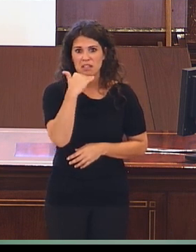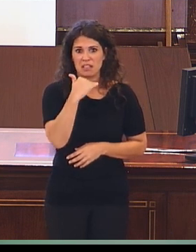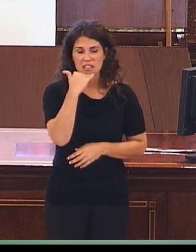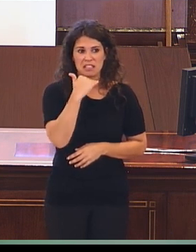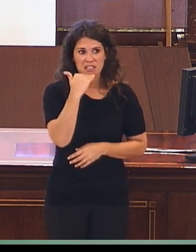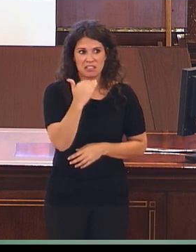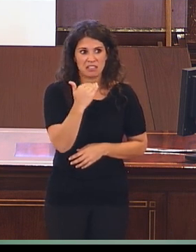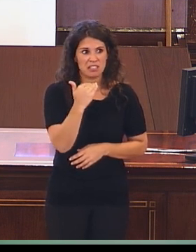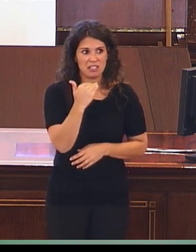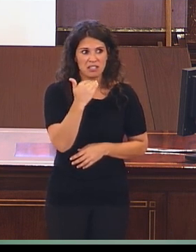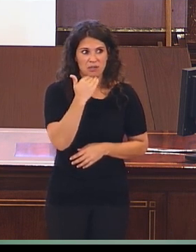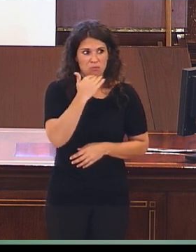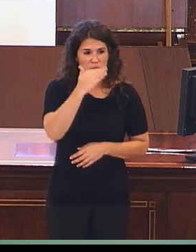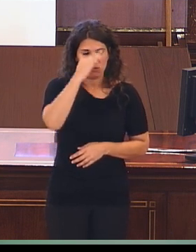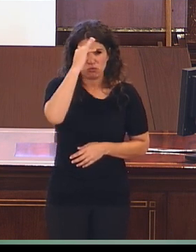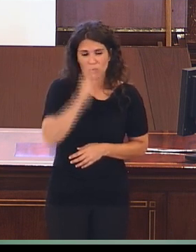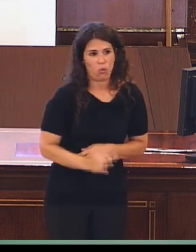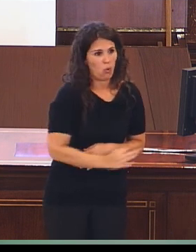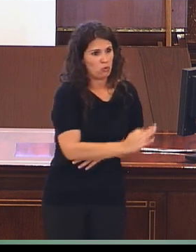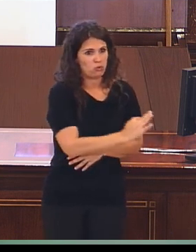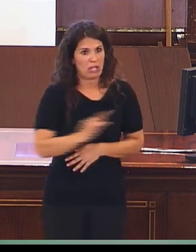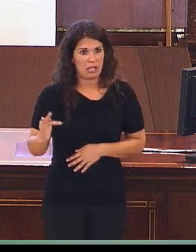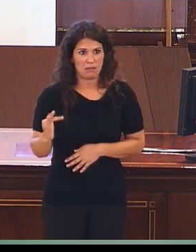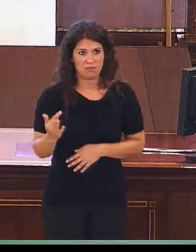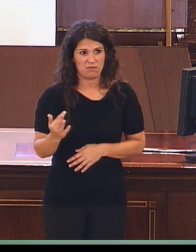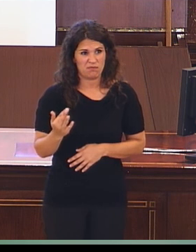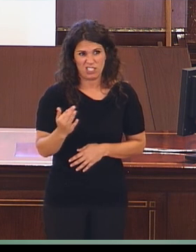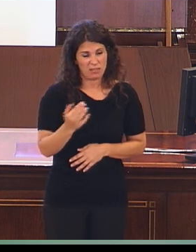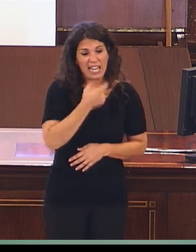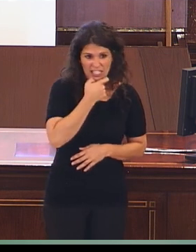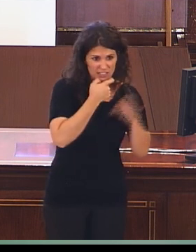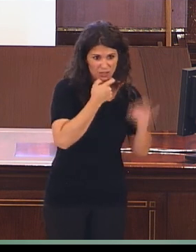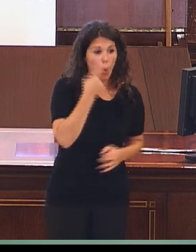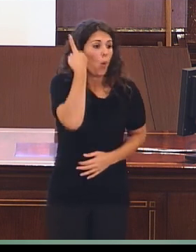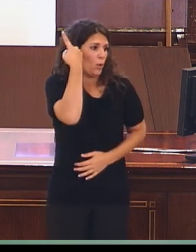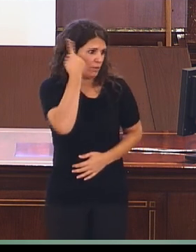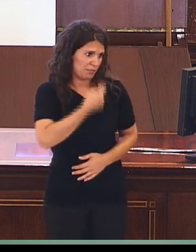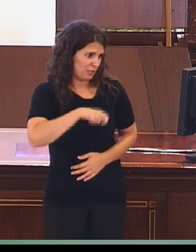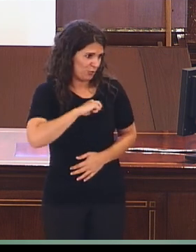de estos artículos de impacto están escritos en inglés, solo uno está en español.